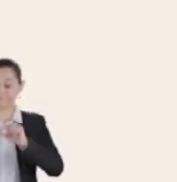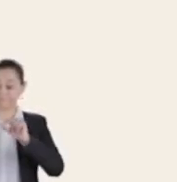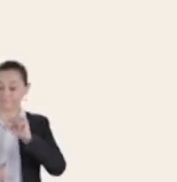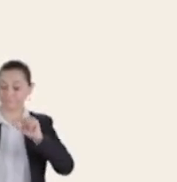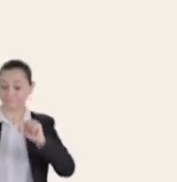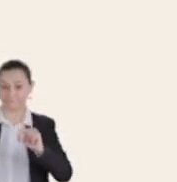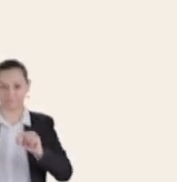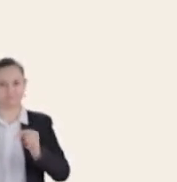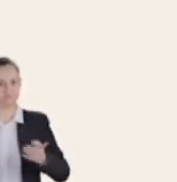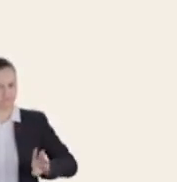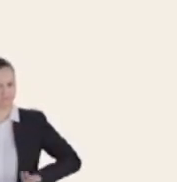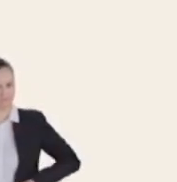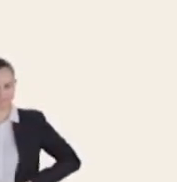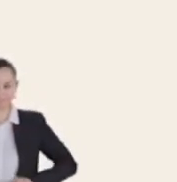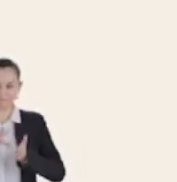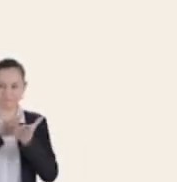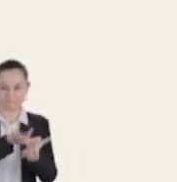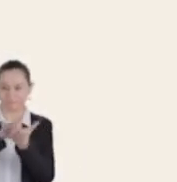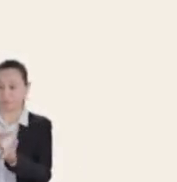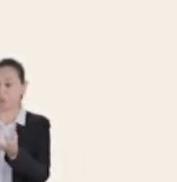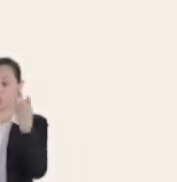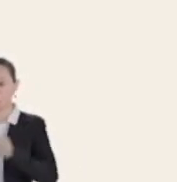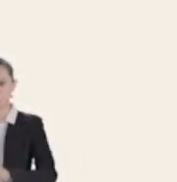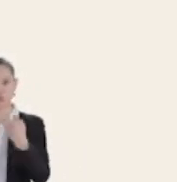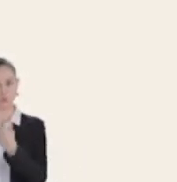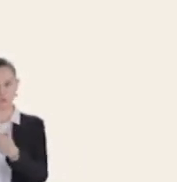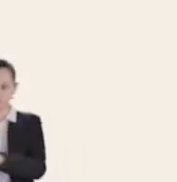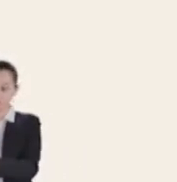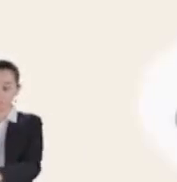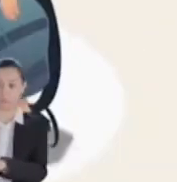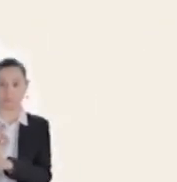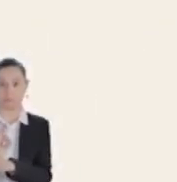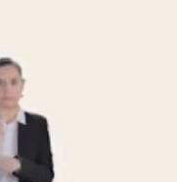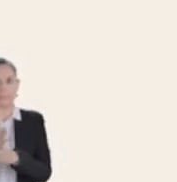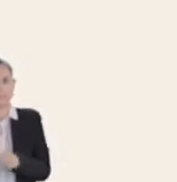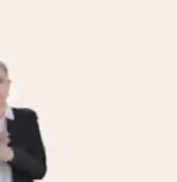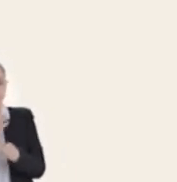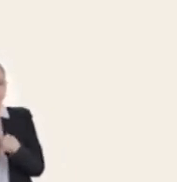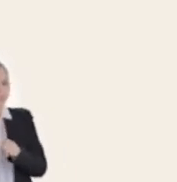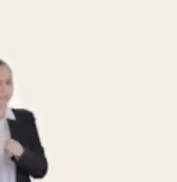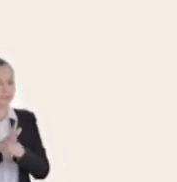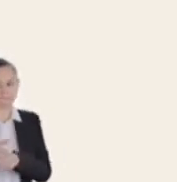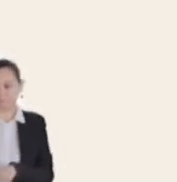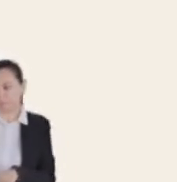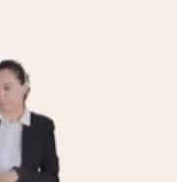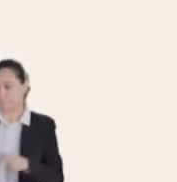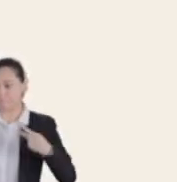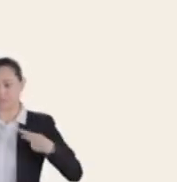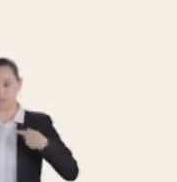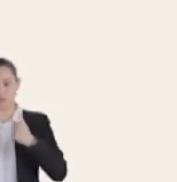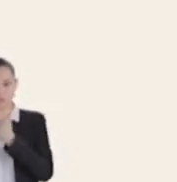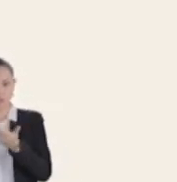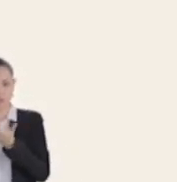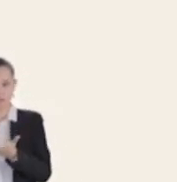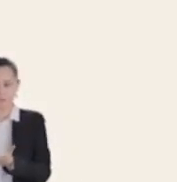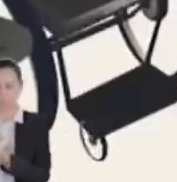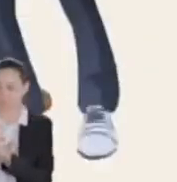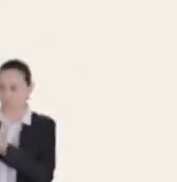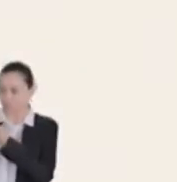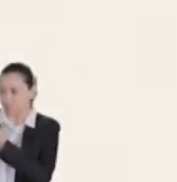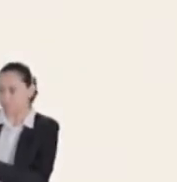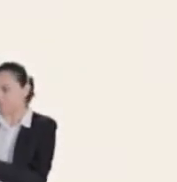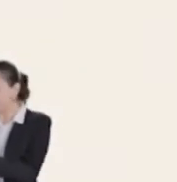Somos un México solidario que protege a todas y todos. Frente al coronavirus, apoyemos a las personas con